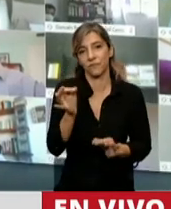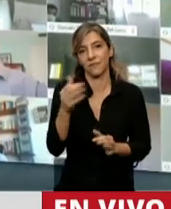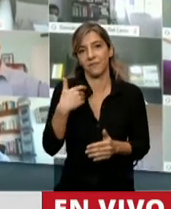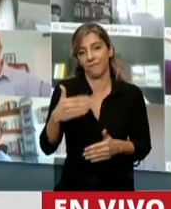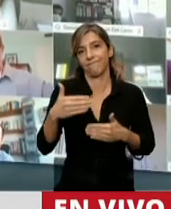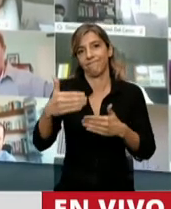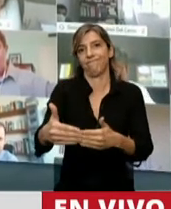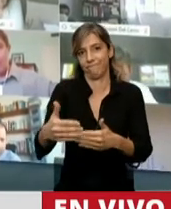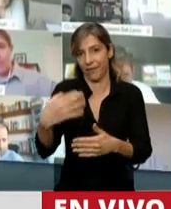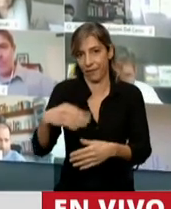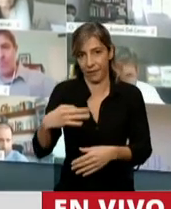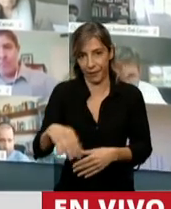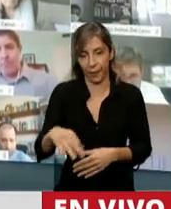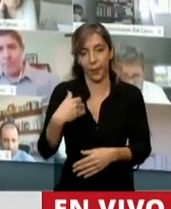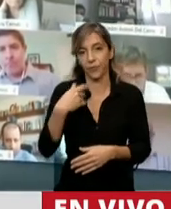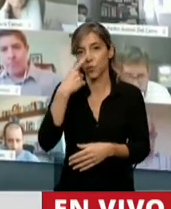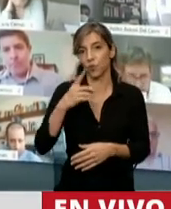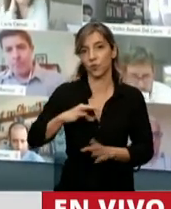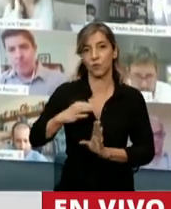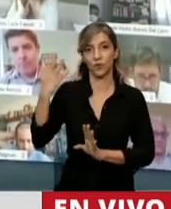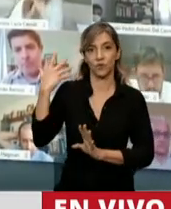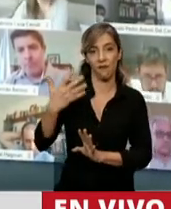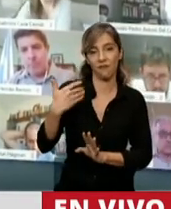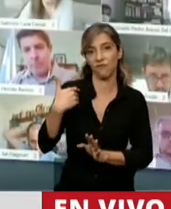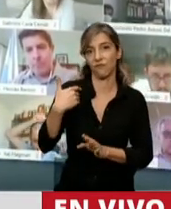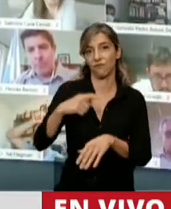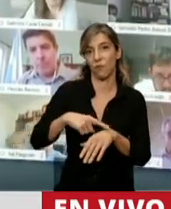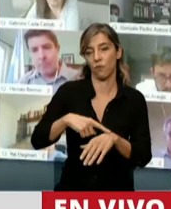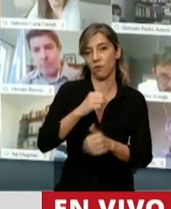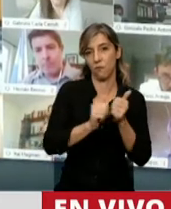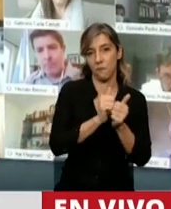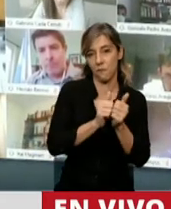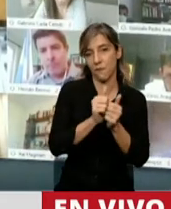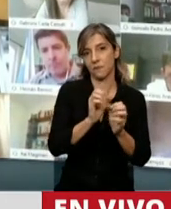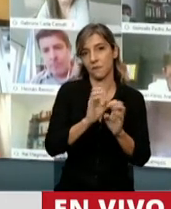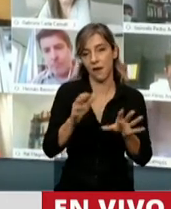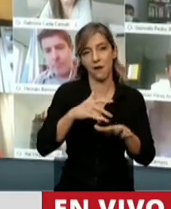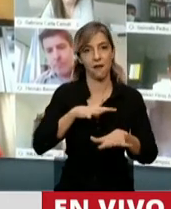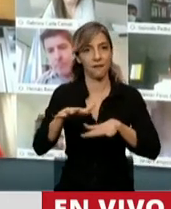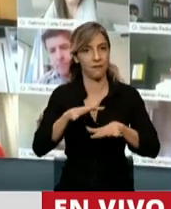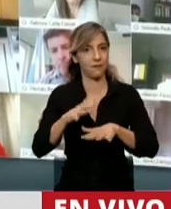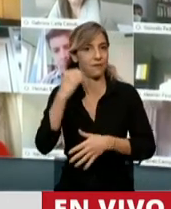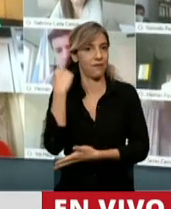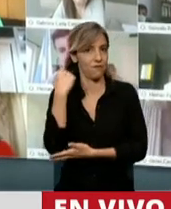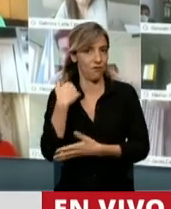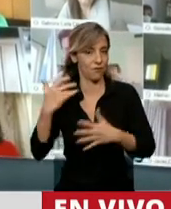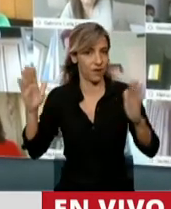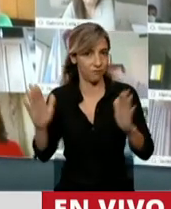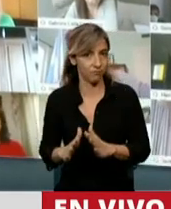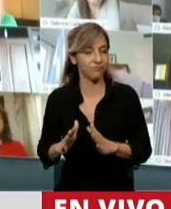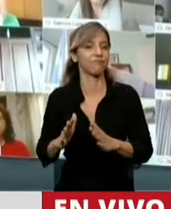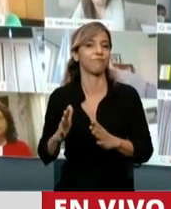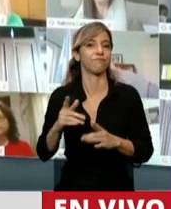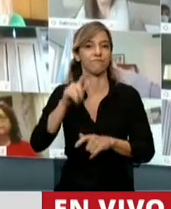En los últimos años, en función de la depresión de la actividad económica, la caída de las ventas, de la producción y del poder adquisitivo de los